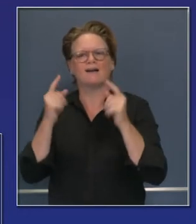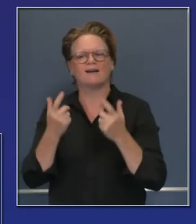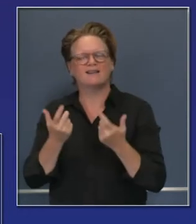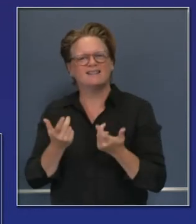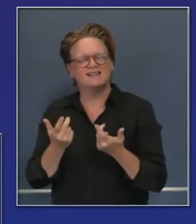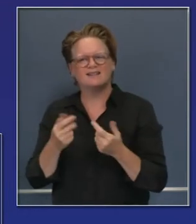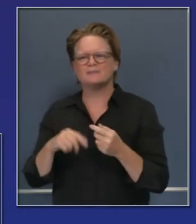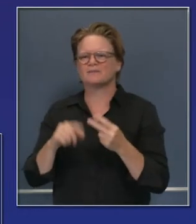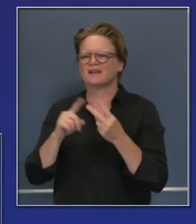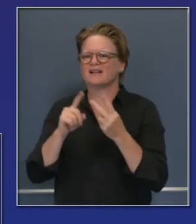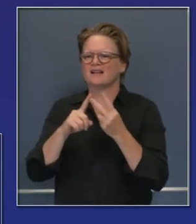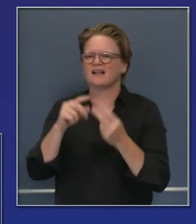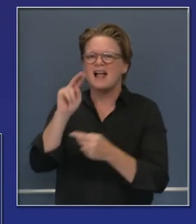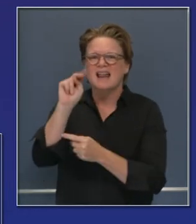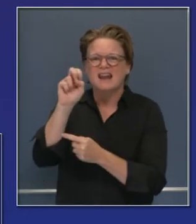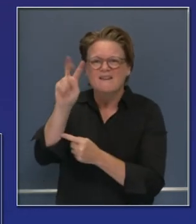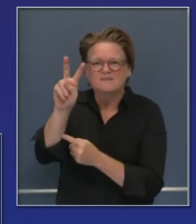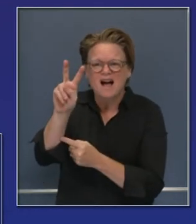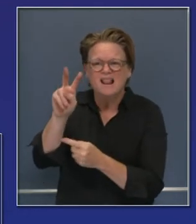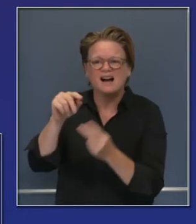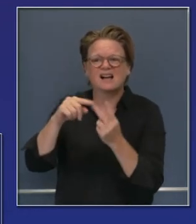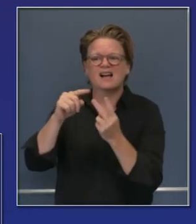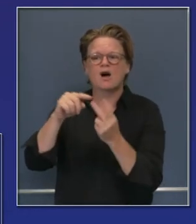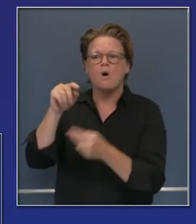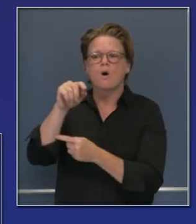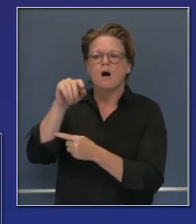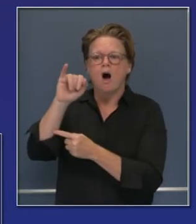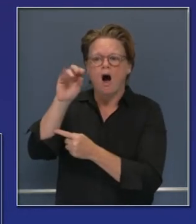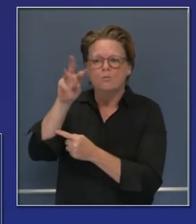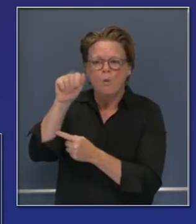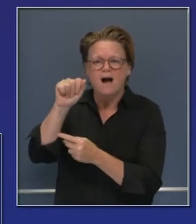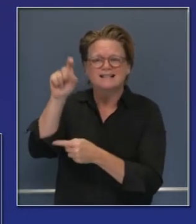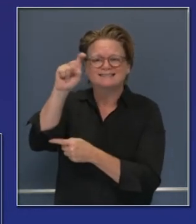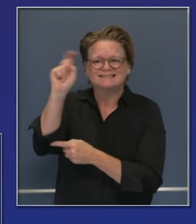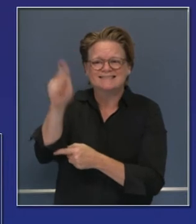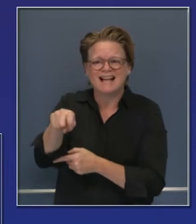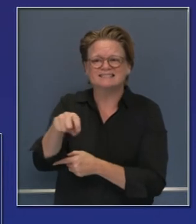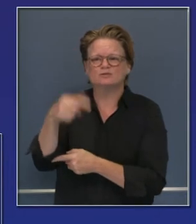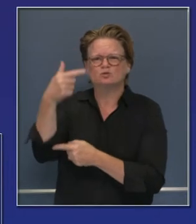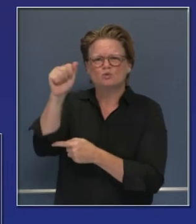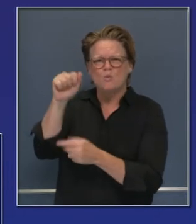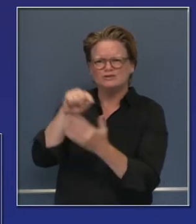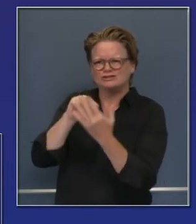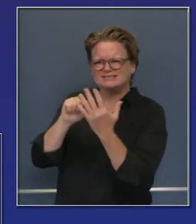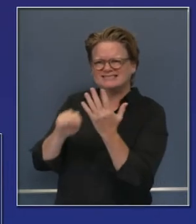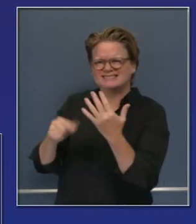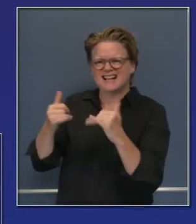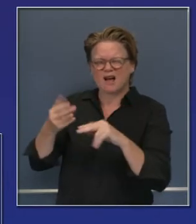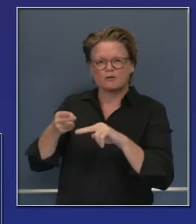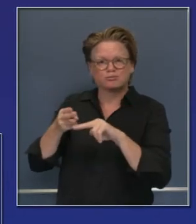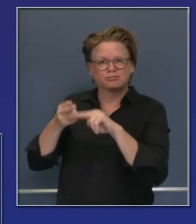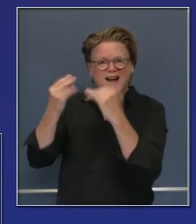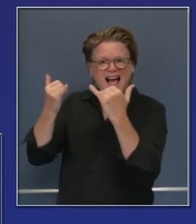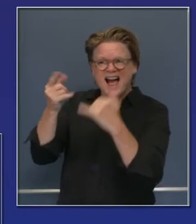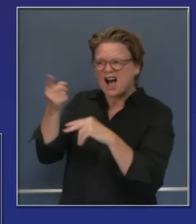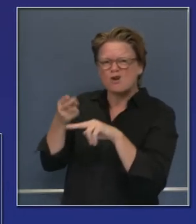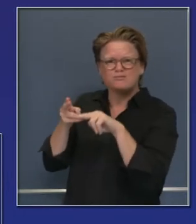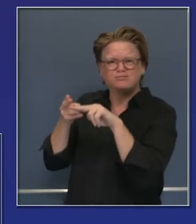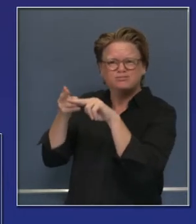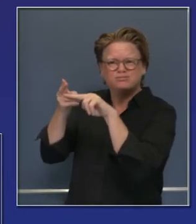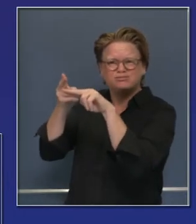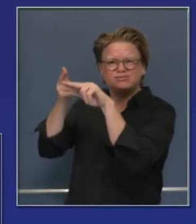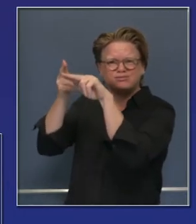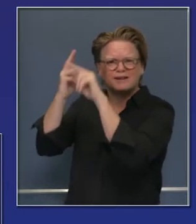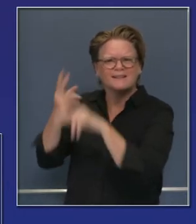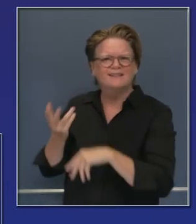picos de números positivos en Iowa en Florida en Texas Georgia ustedes vieron que cuanta más gente se